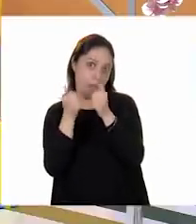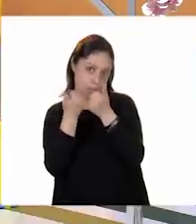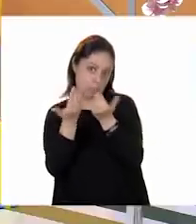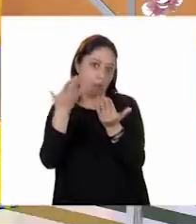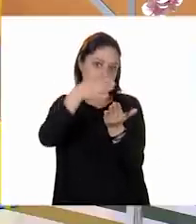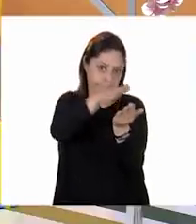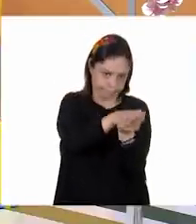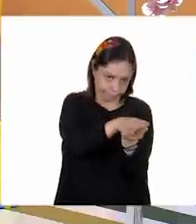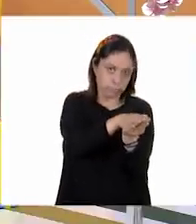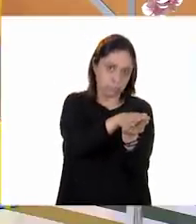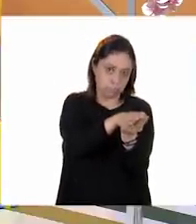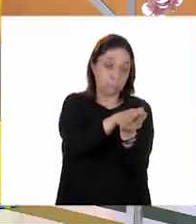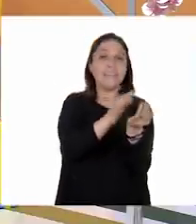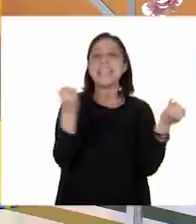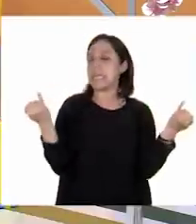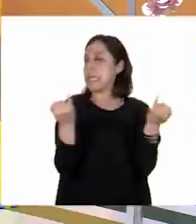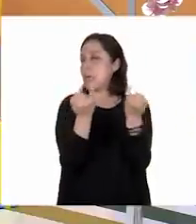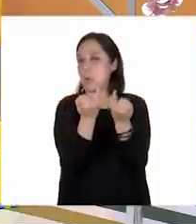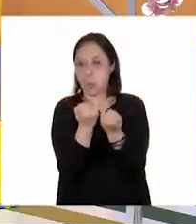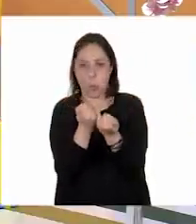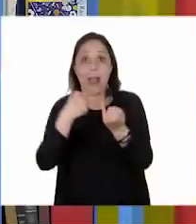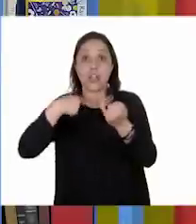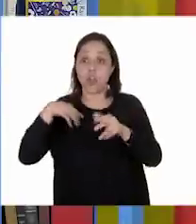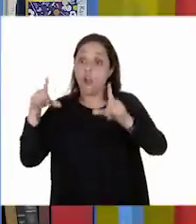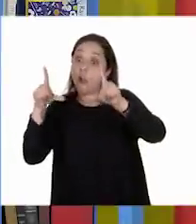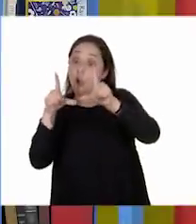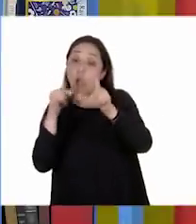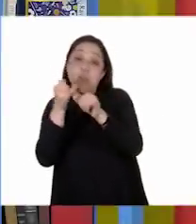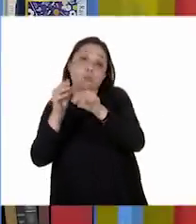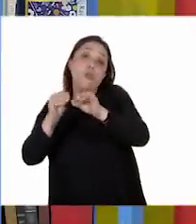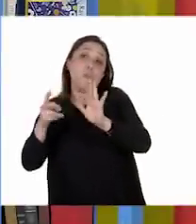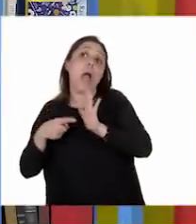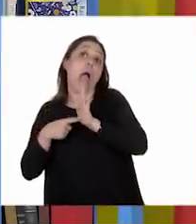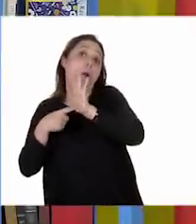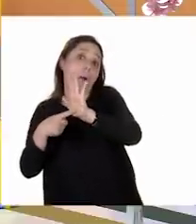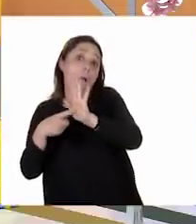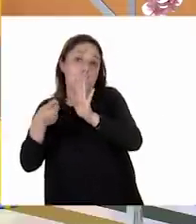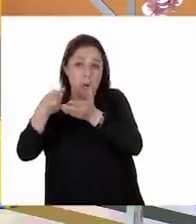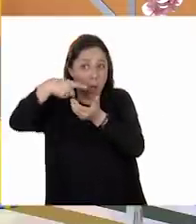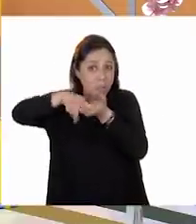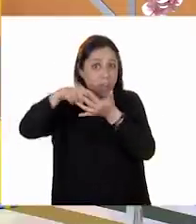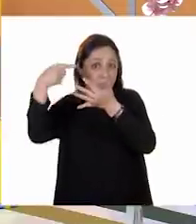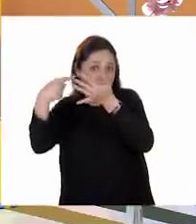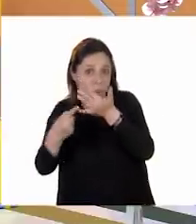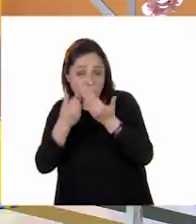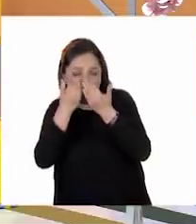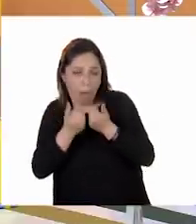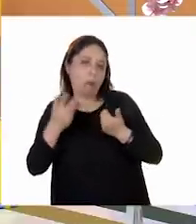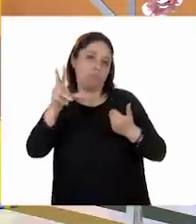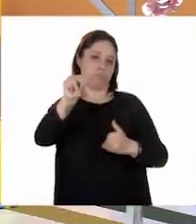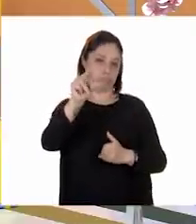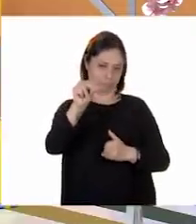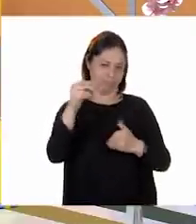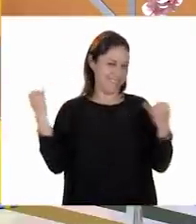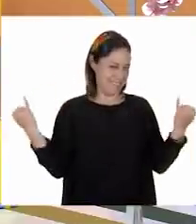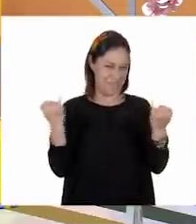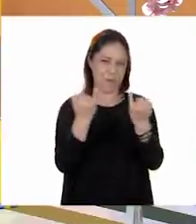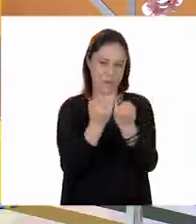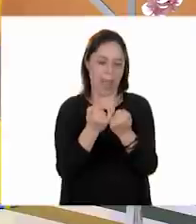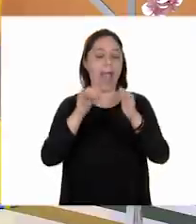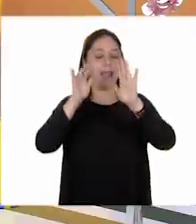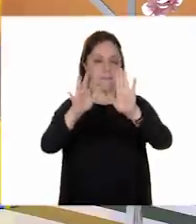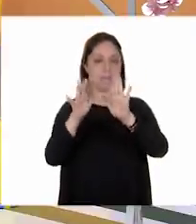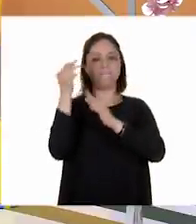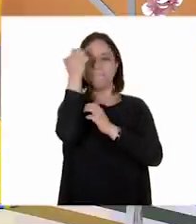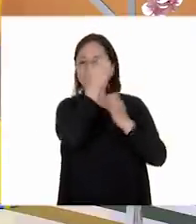informativa si no tiene los elementos. Exactamente. Ok. Entonces vamos a analizar y a revisar